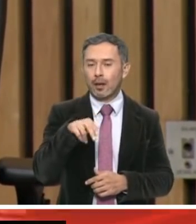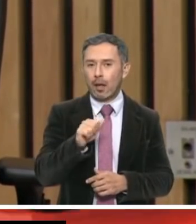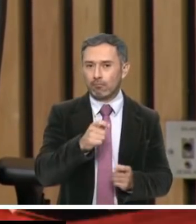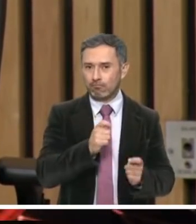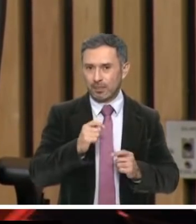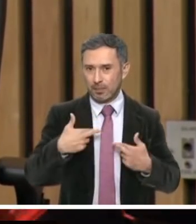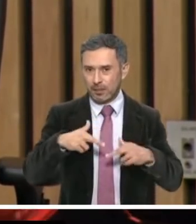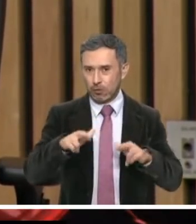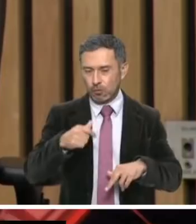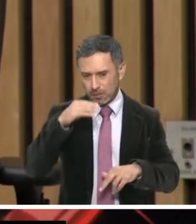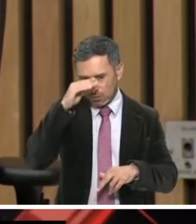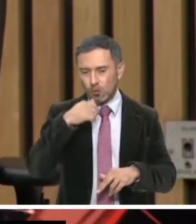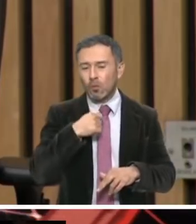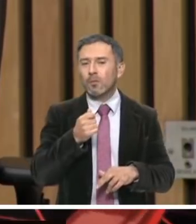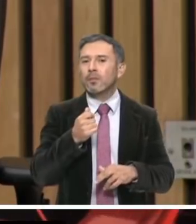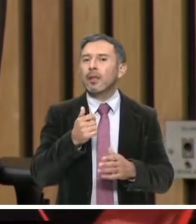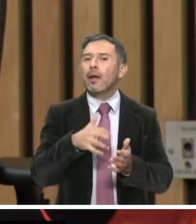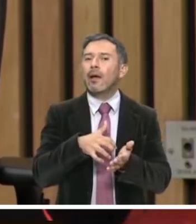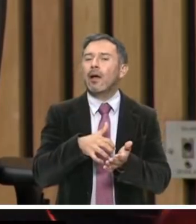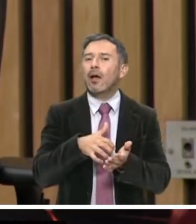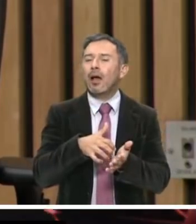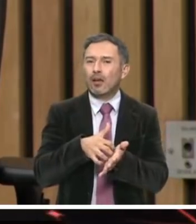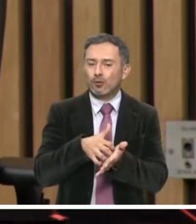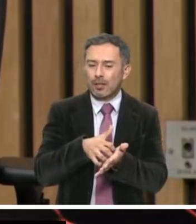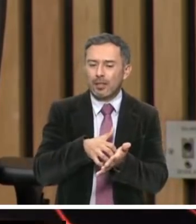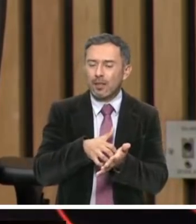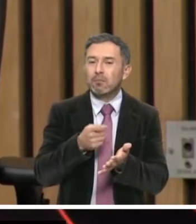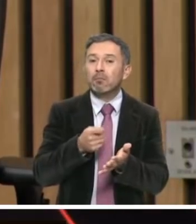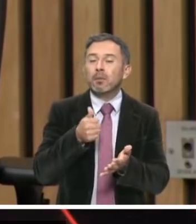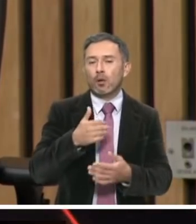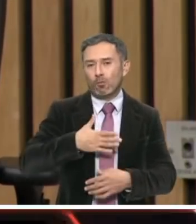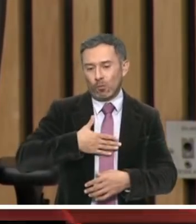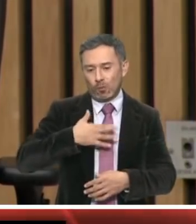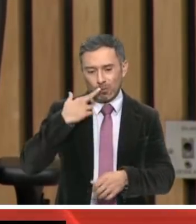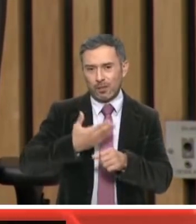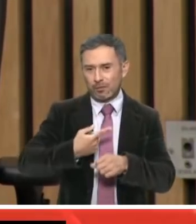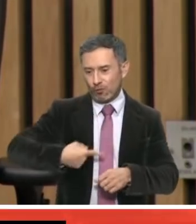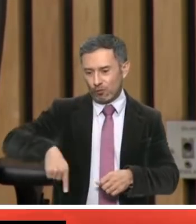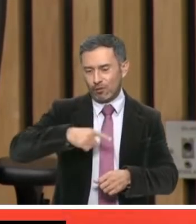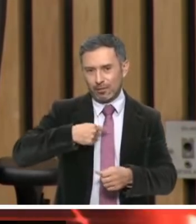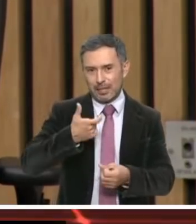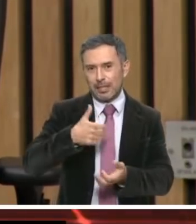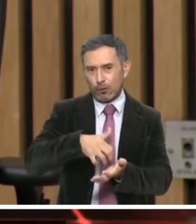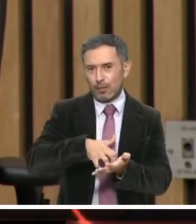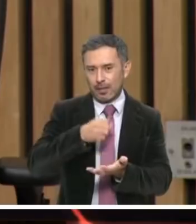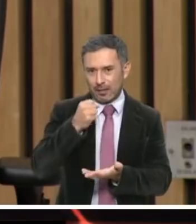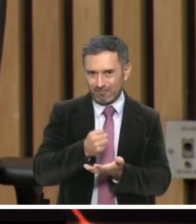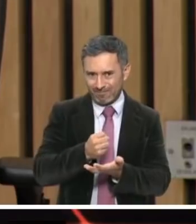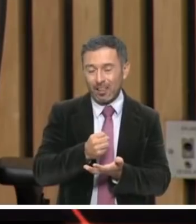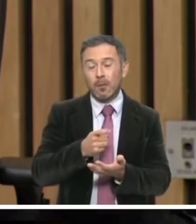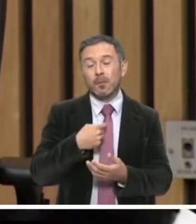empieza desde casa. Por tanto, hemos solicitado a este Instituto